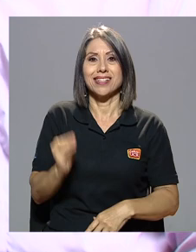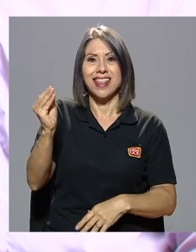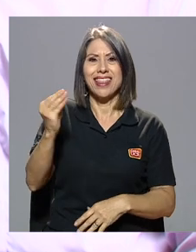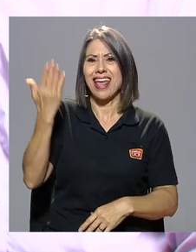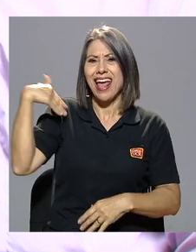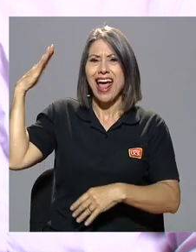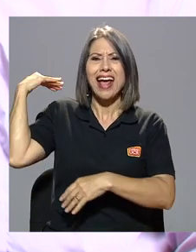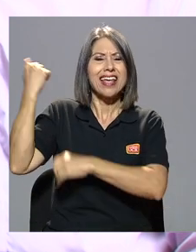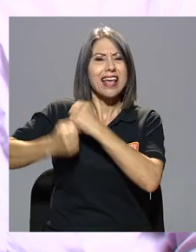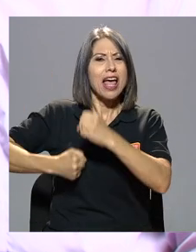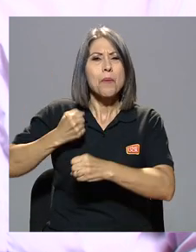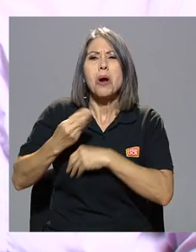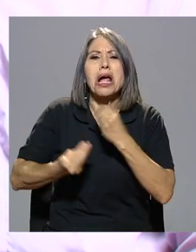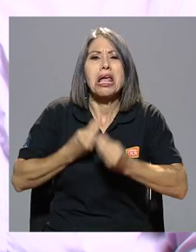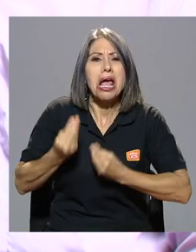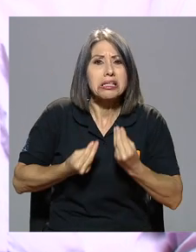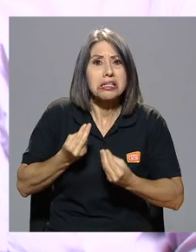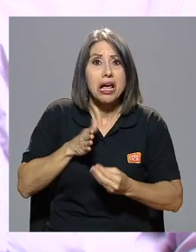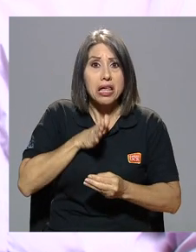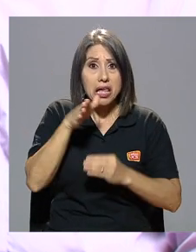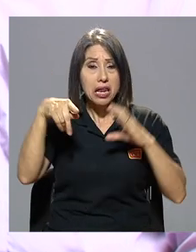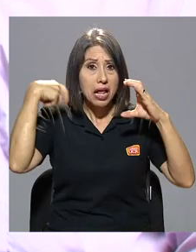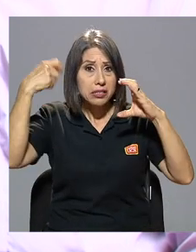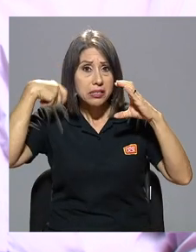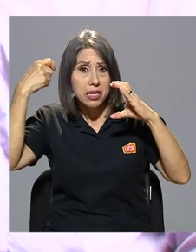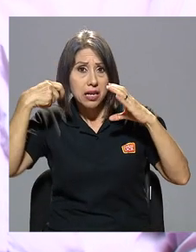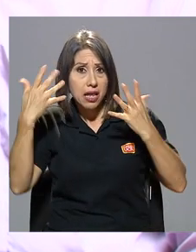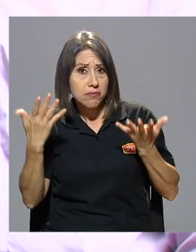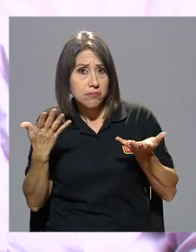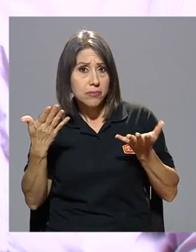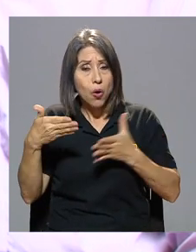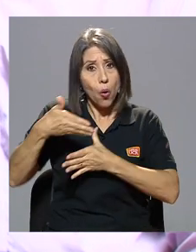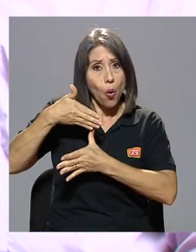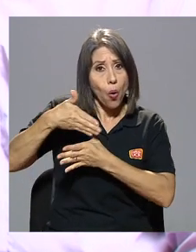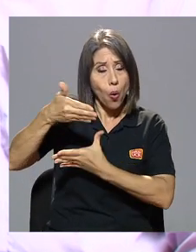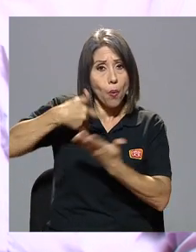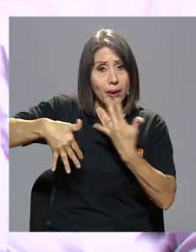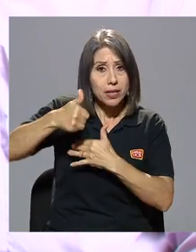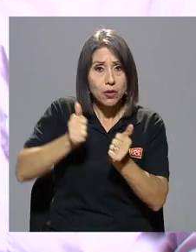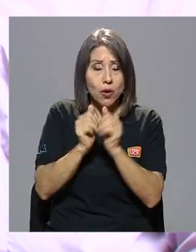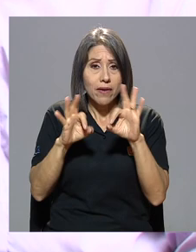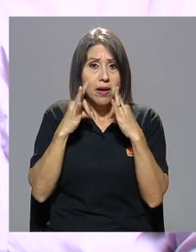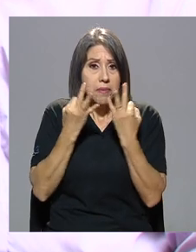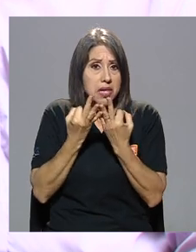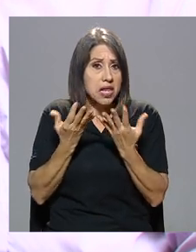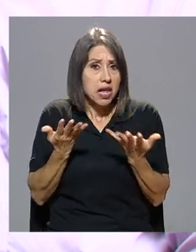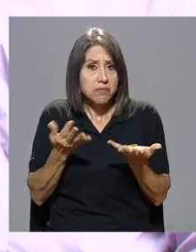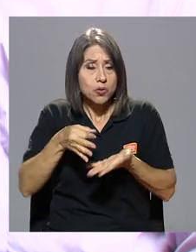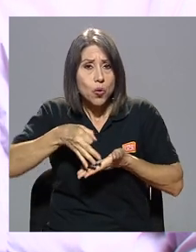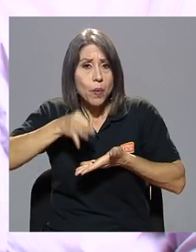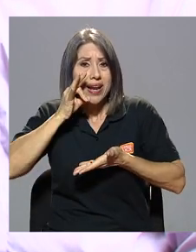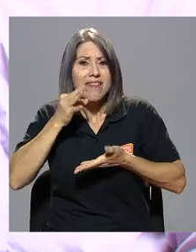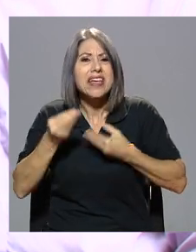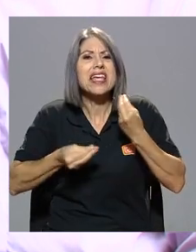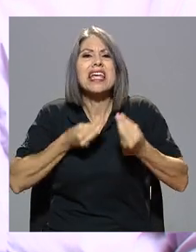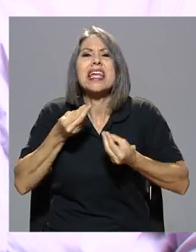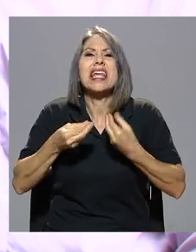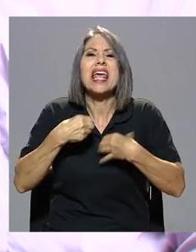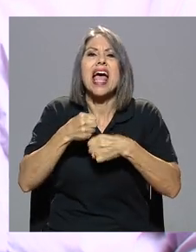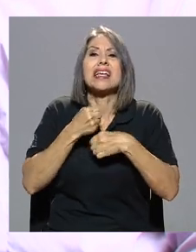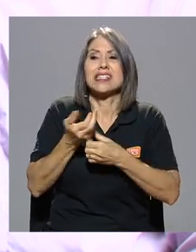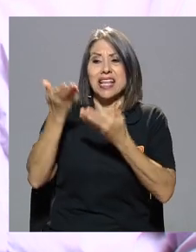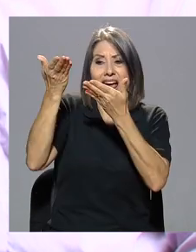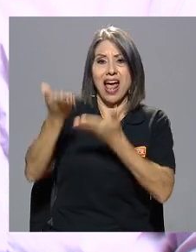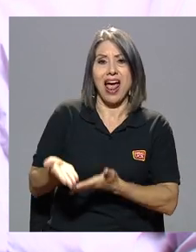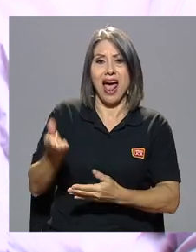época, ¿qué hacían los adolescentes normalmente? Ir al cine, compartir con la familia, tomar café. ¿Qué